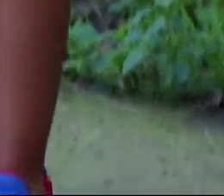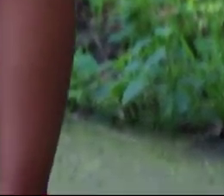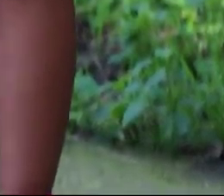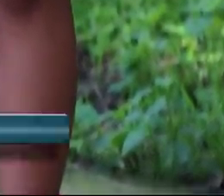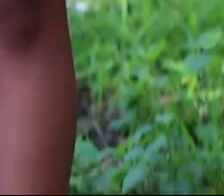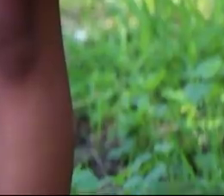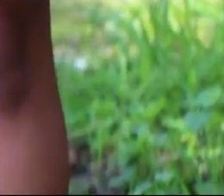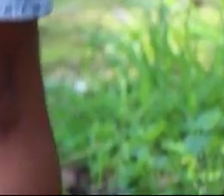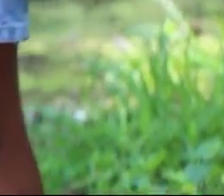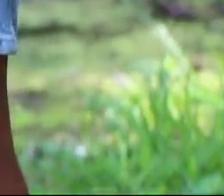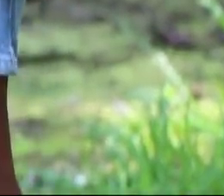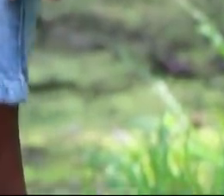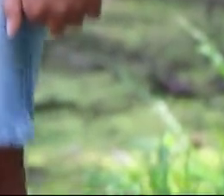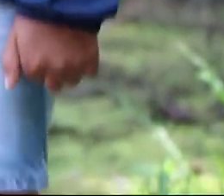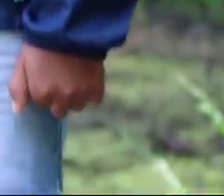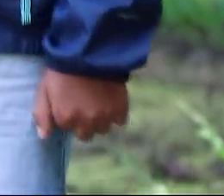Bien.